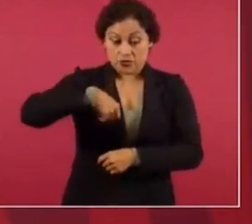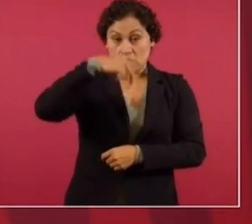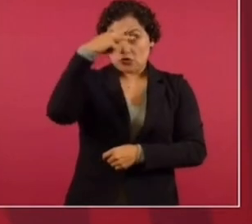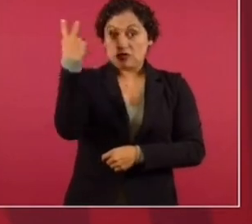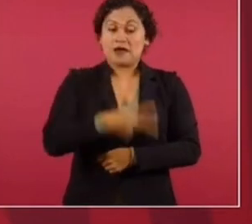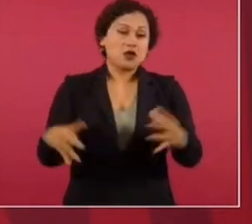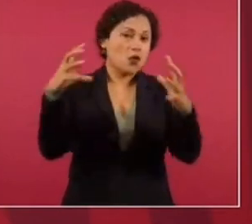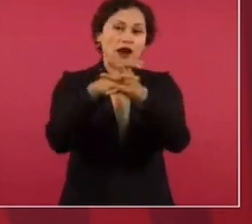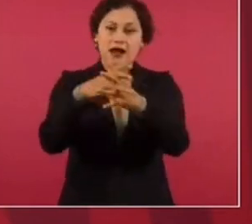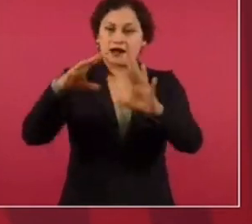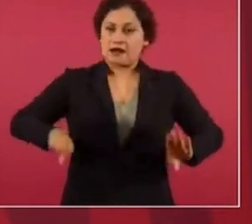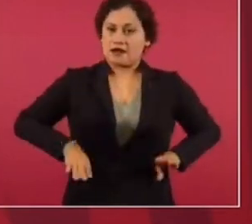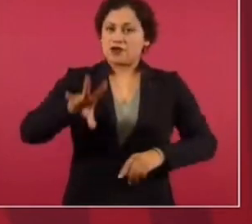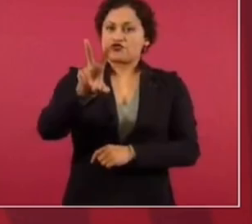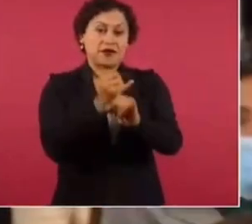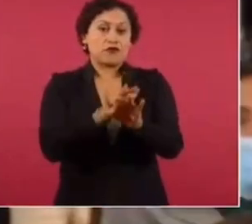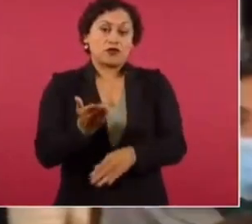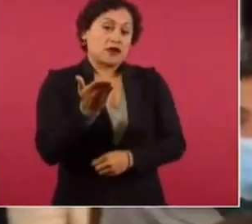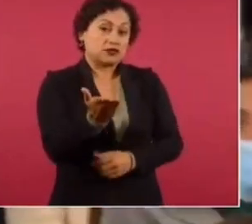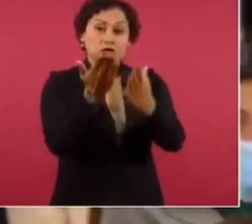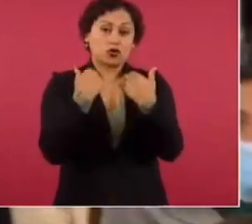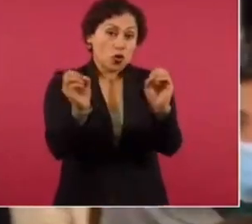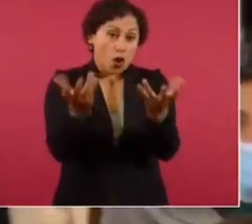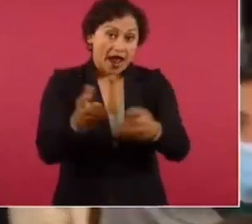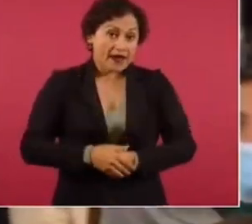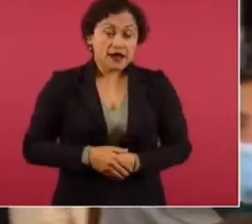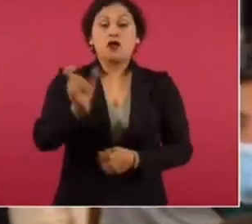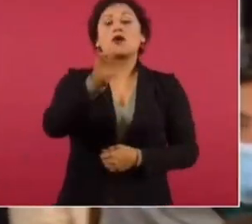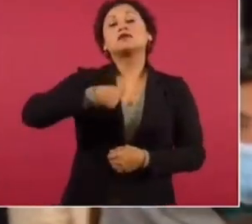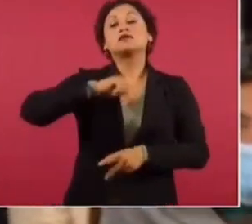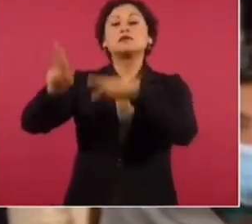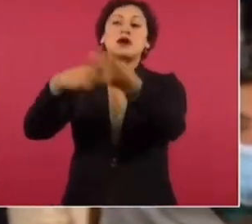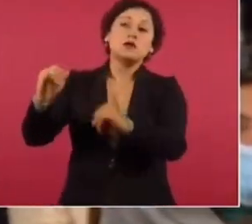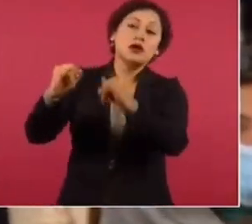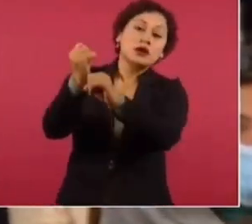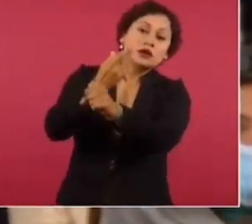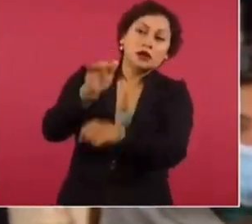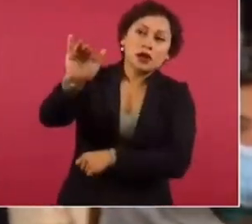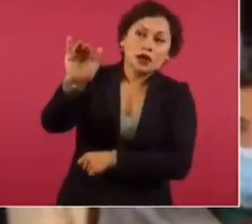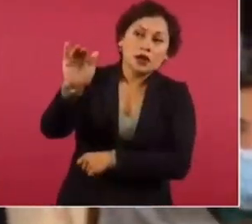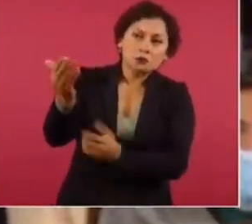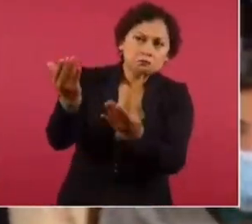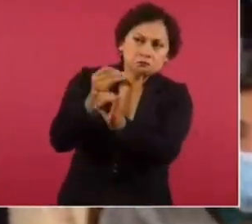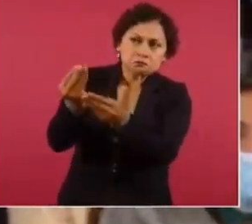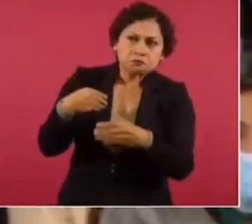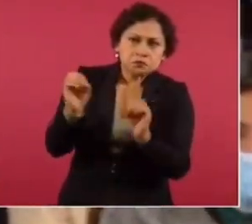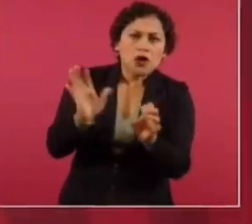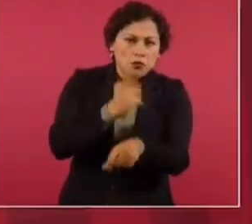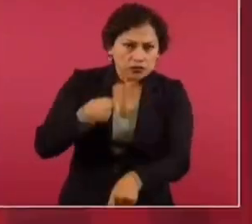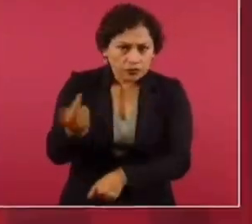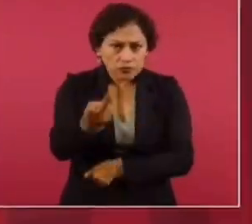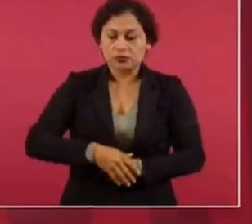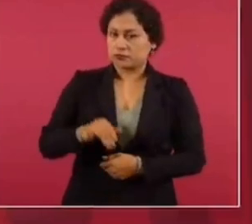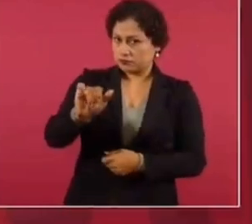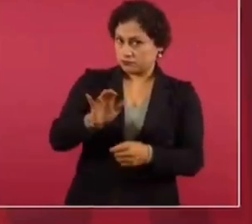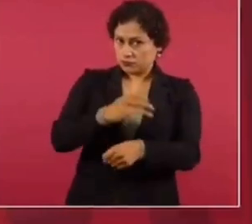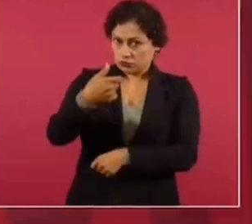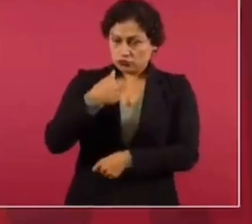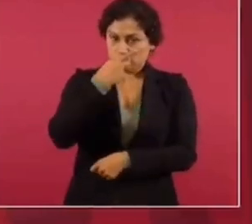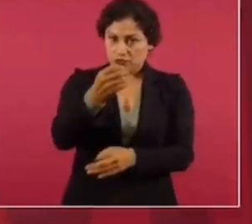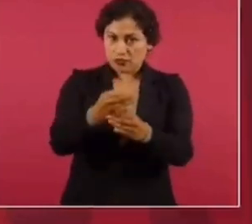Nosotros tenemos relaciones con todos los pueblos del mundo. Cuando se solicita la información a las dependencias, no hay información. Por eso uno tiene que preguntar por eso, yo estoy ahora informándole.